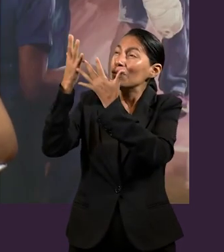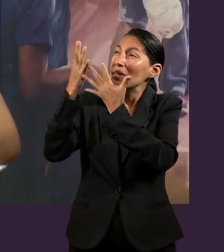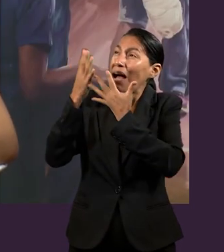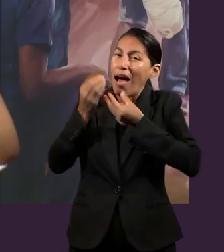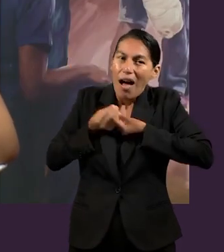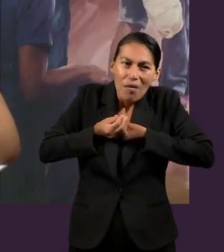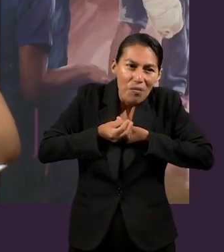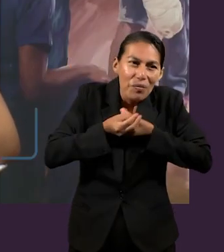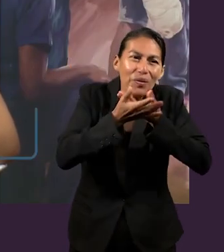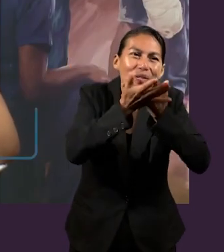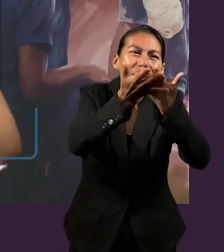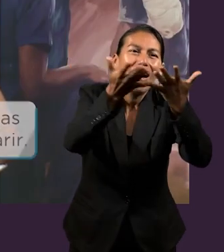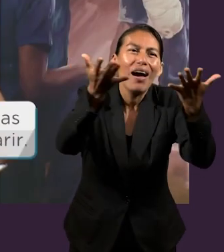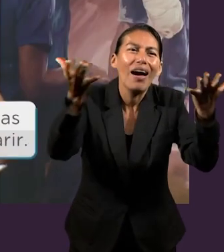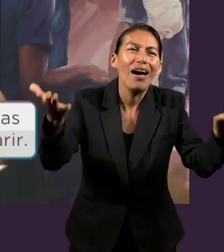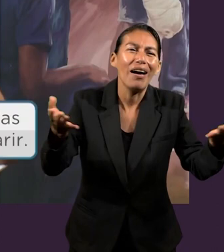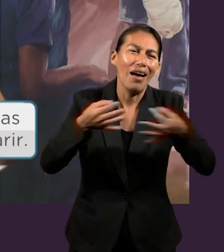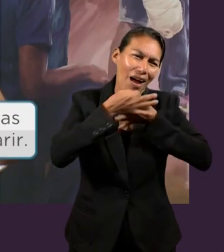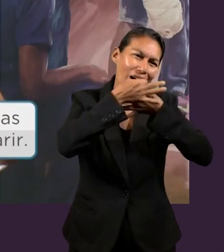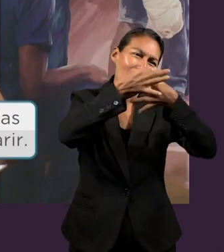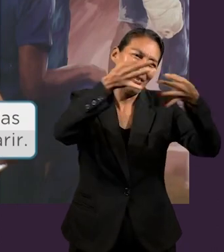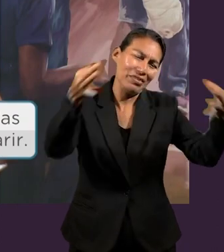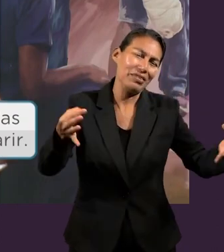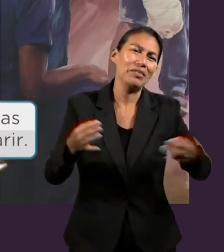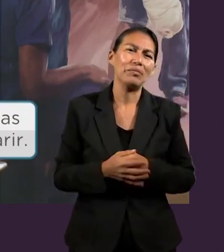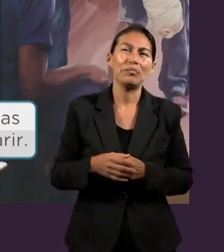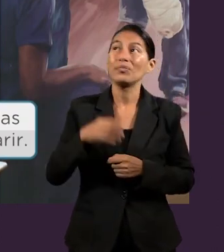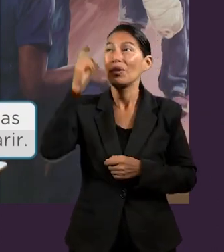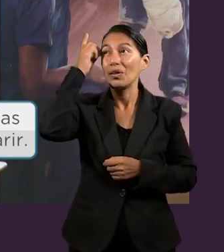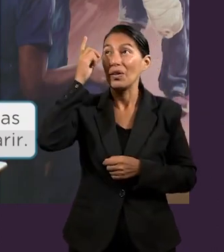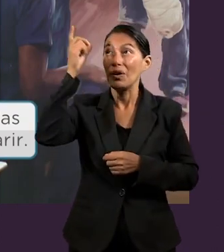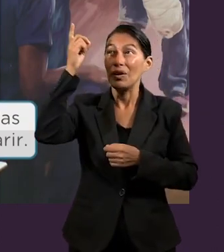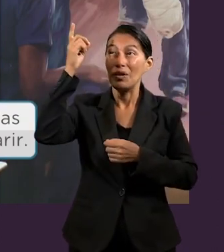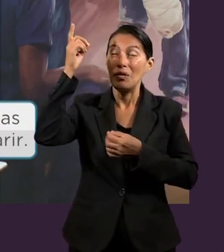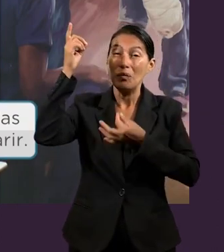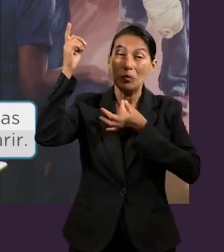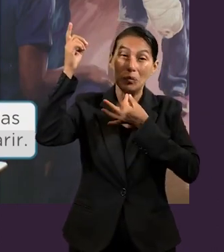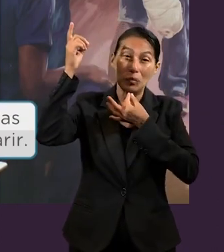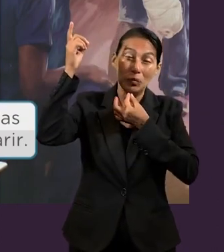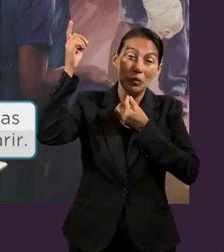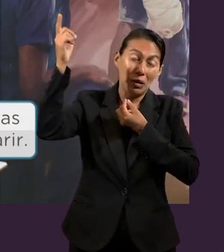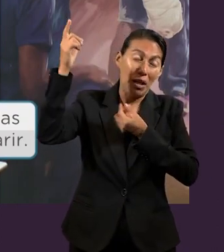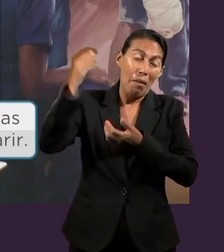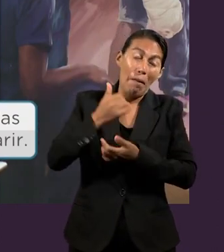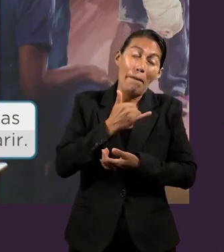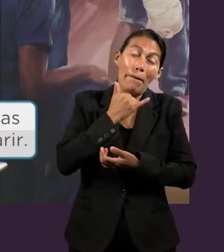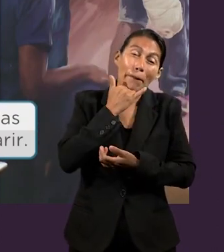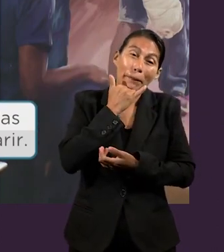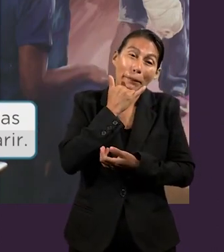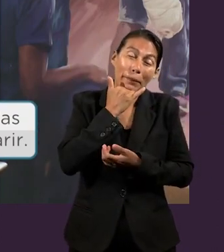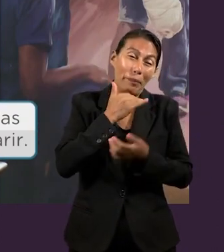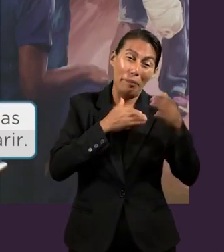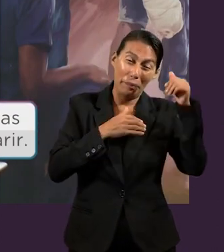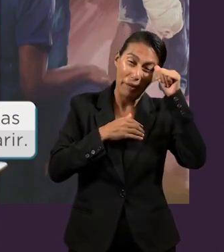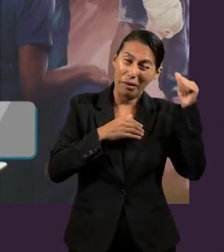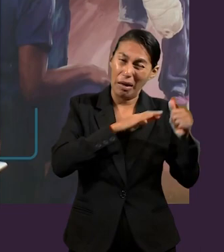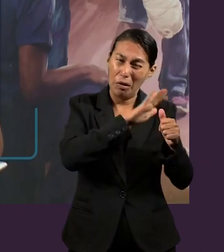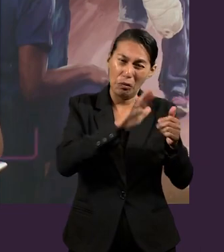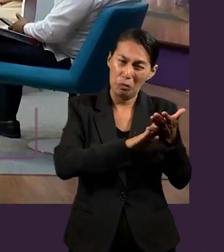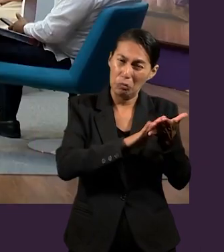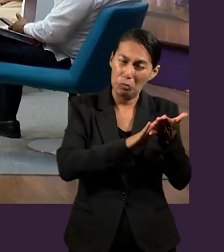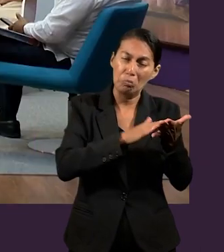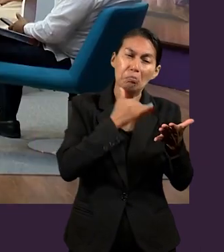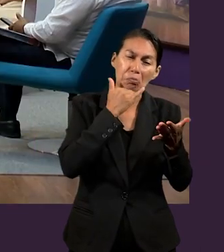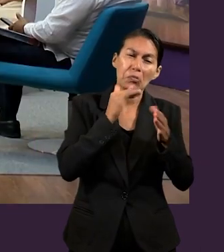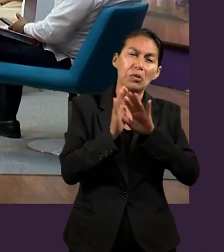de compartir esa gracia con los demás, ese mensaje, y compartir pues ese mensaje de esperanza de que hay un perdón para nuestros pecados.